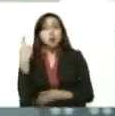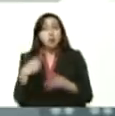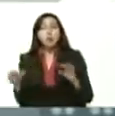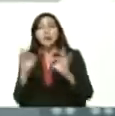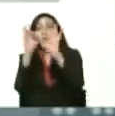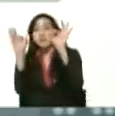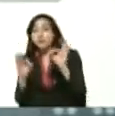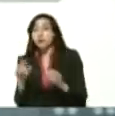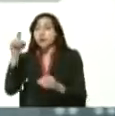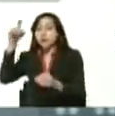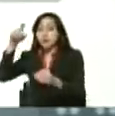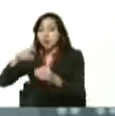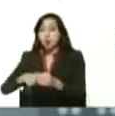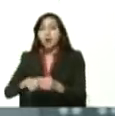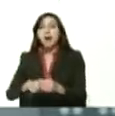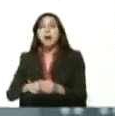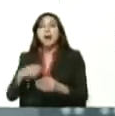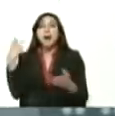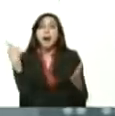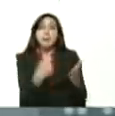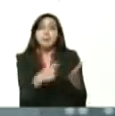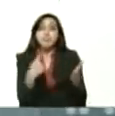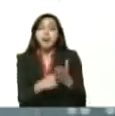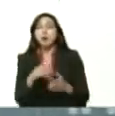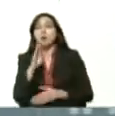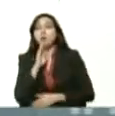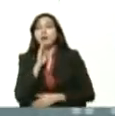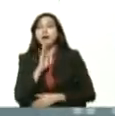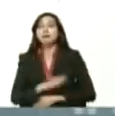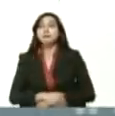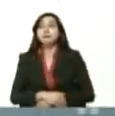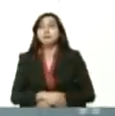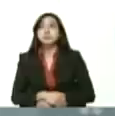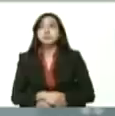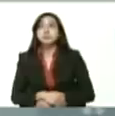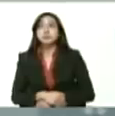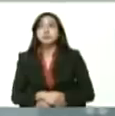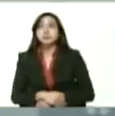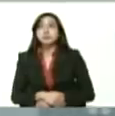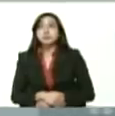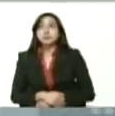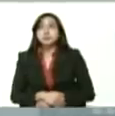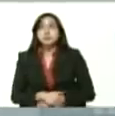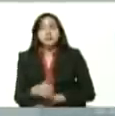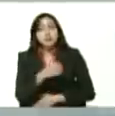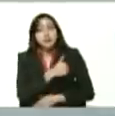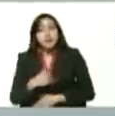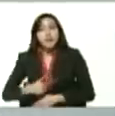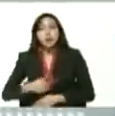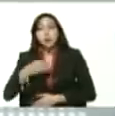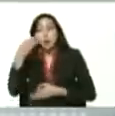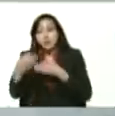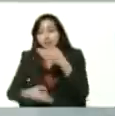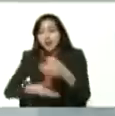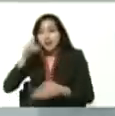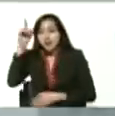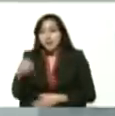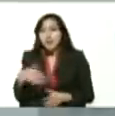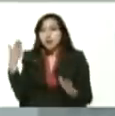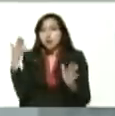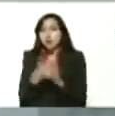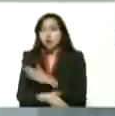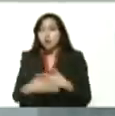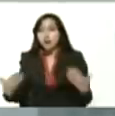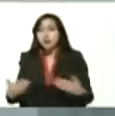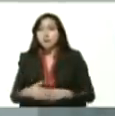incorporarse al pago móvil interbancario, para finalizar, mi comandante jefe, quiero ahondar con lo que usted comentó ahorita del menudeo